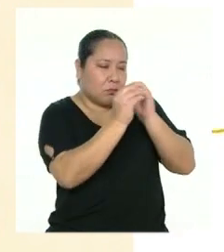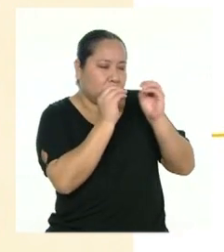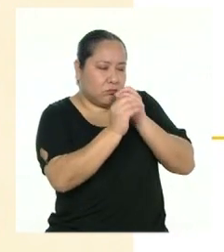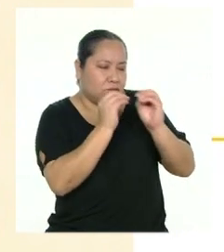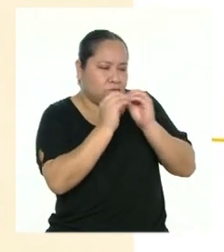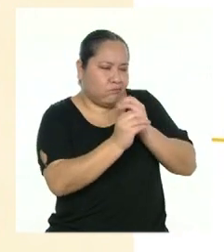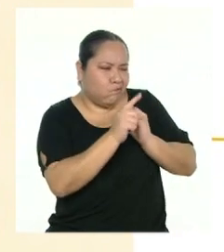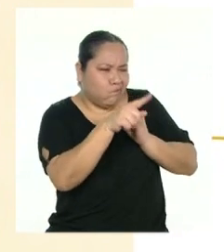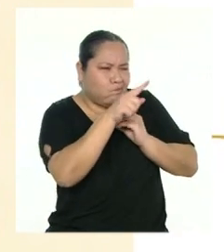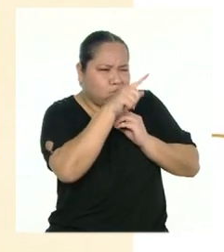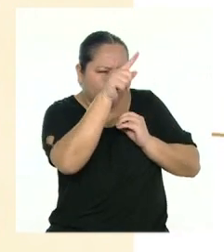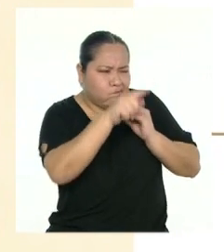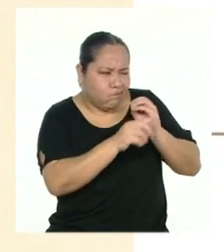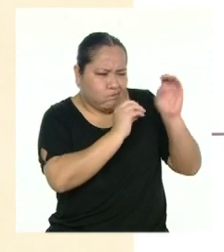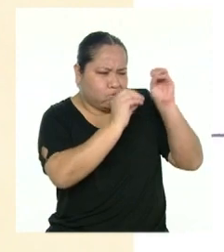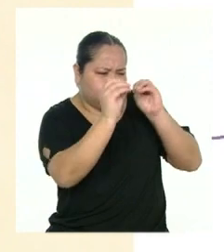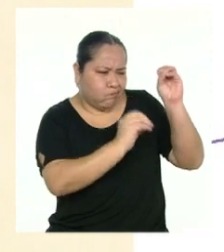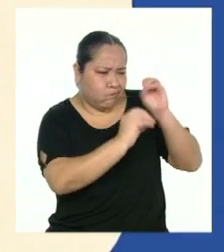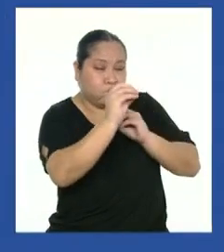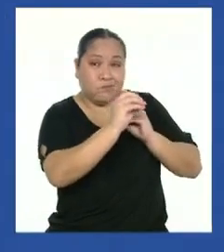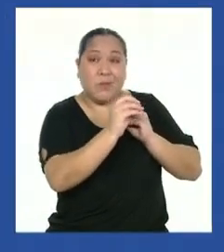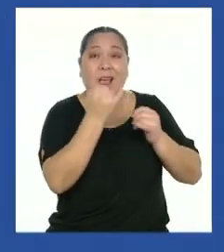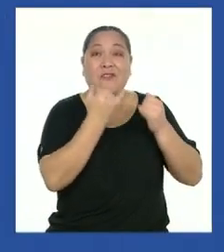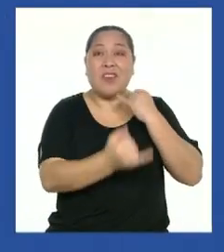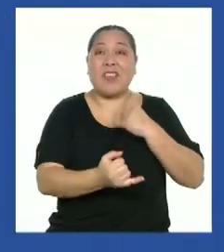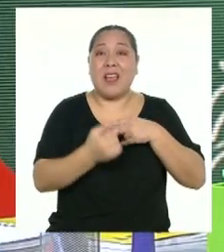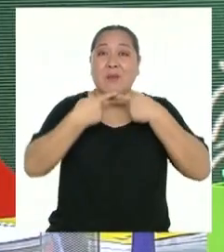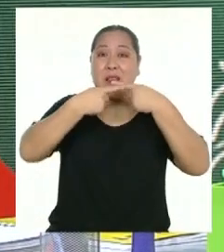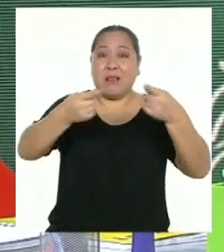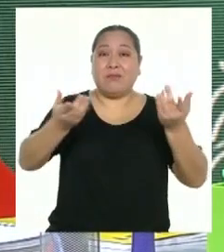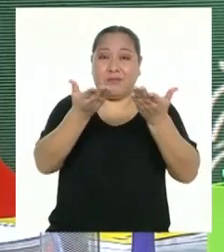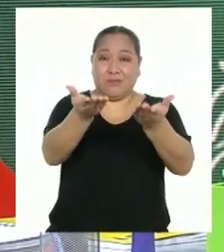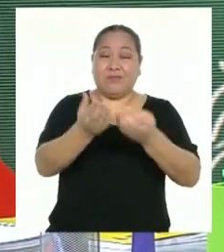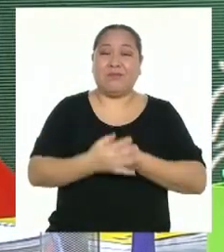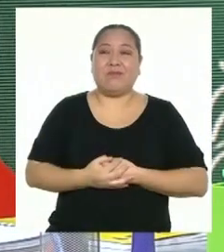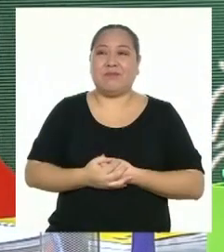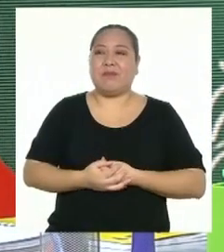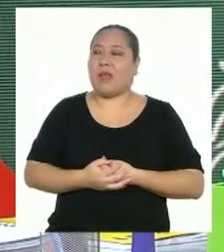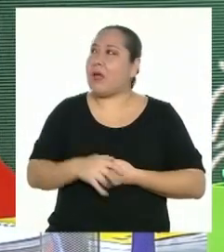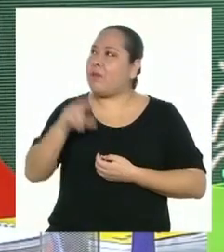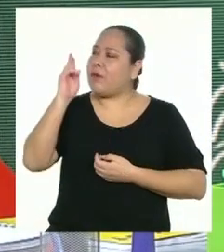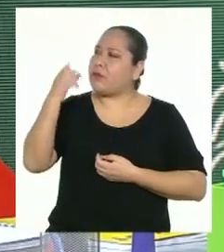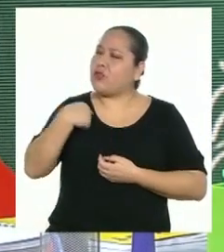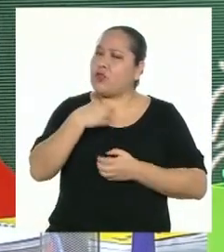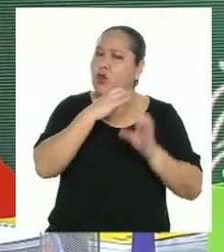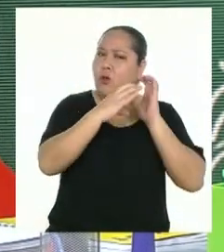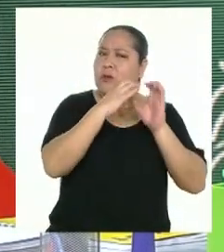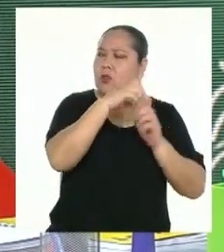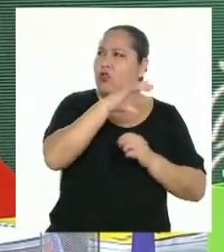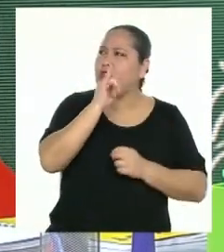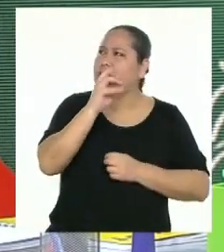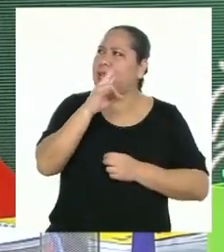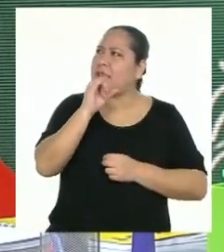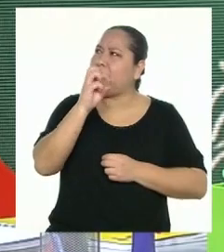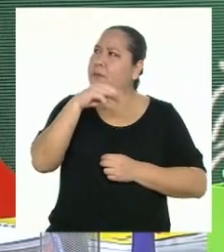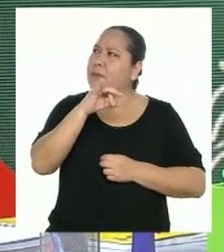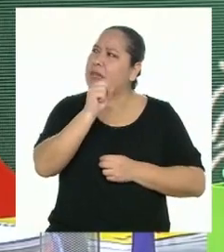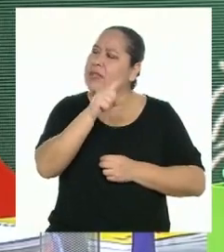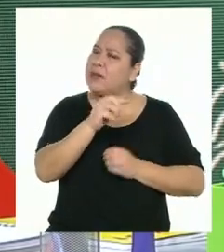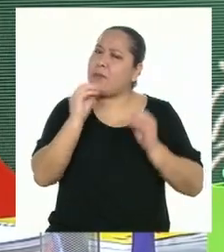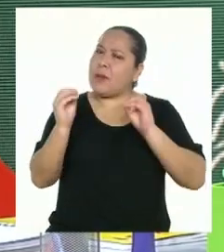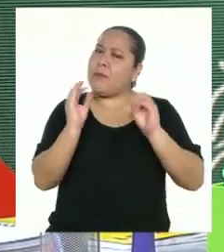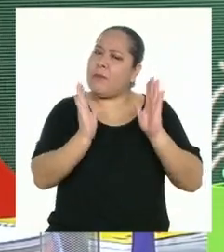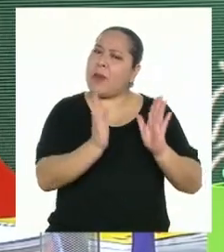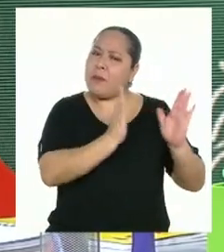de la infografía y su versión final. Profesora, conversaba con Yaremi sobre elaborar un periódico mural en